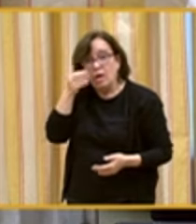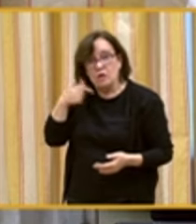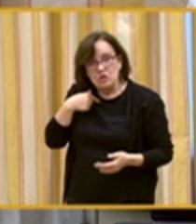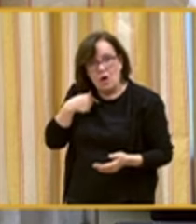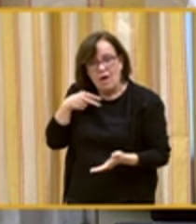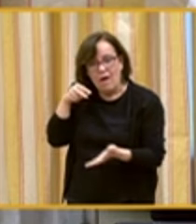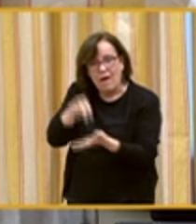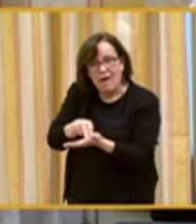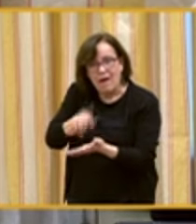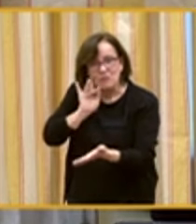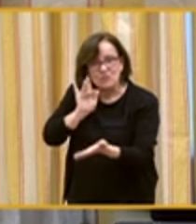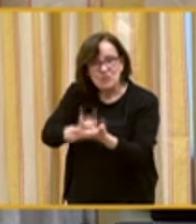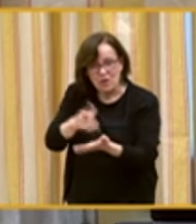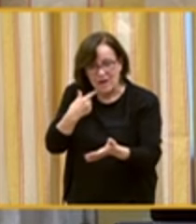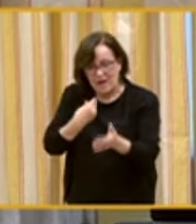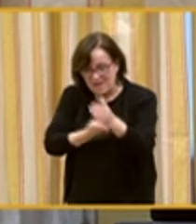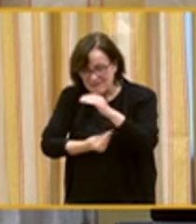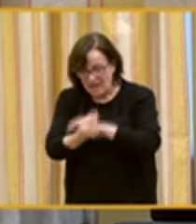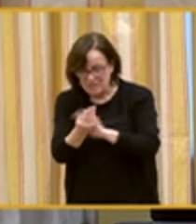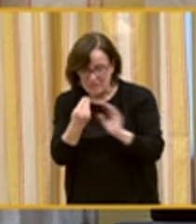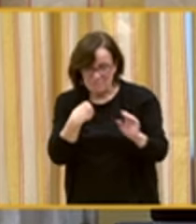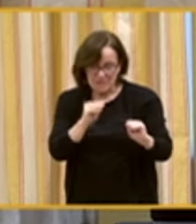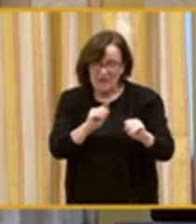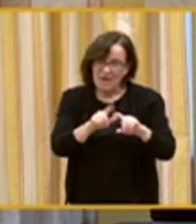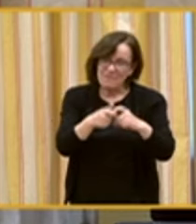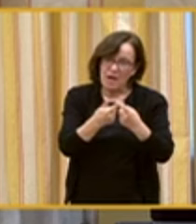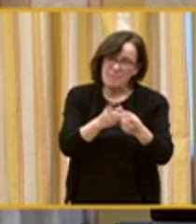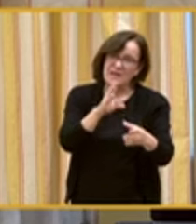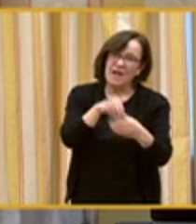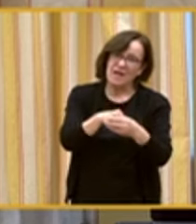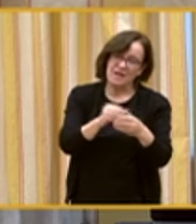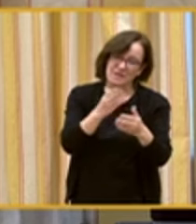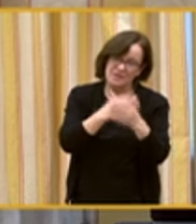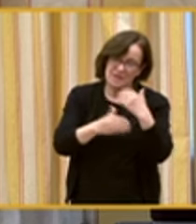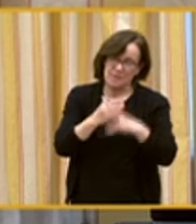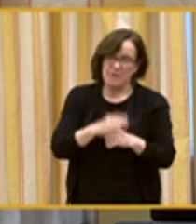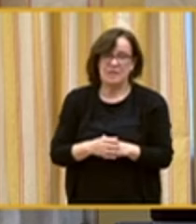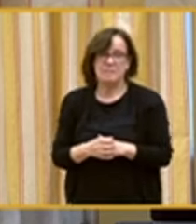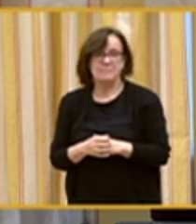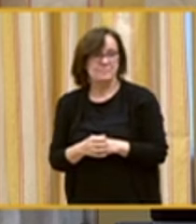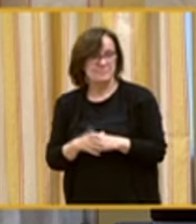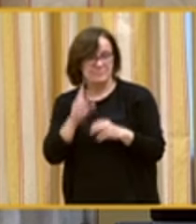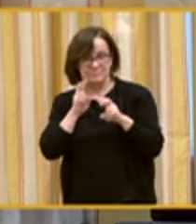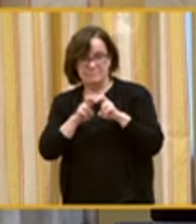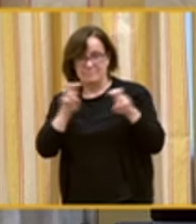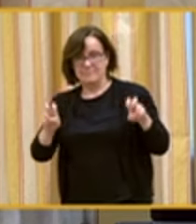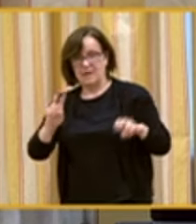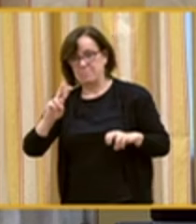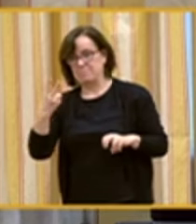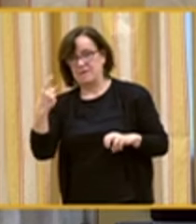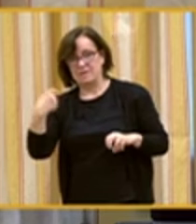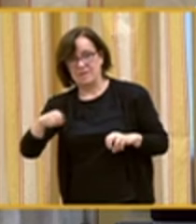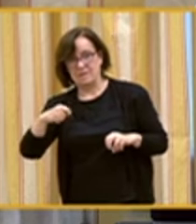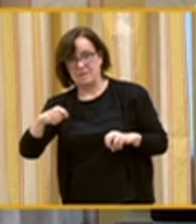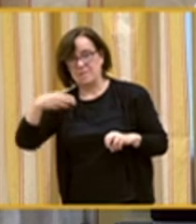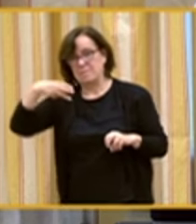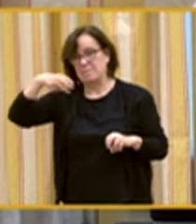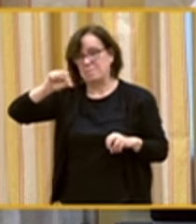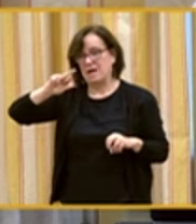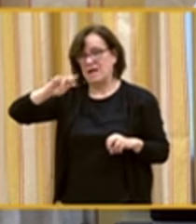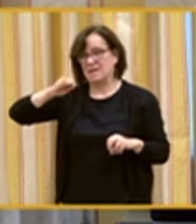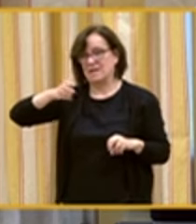discapacidad. Cuando yo nací ya en mi familia estaba la discapacidad. Me acompaña nuestra vicepresidenta, Maribel Cáceres,